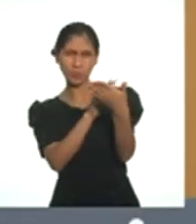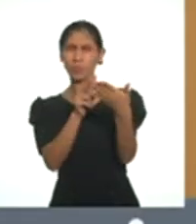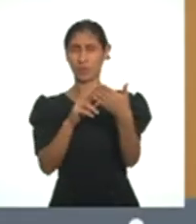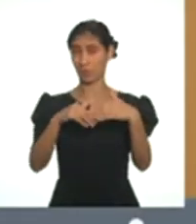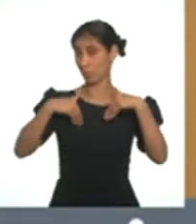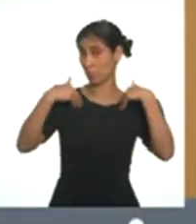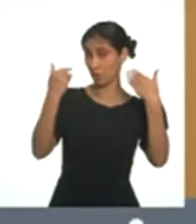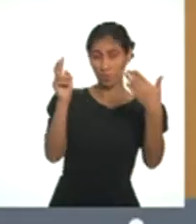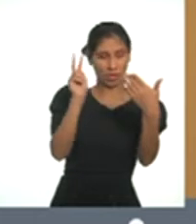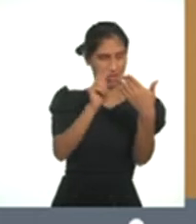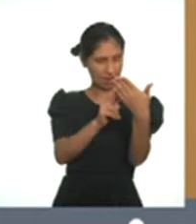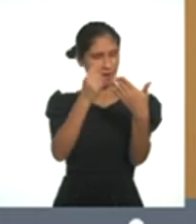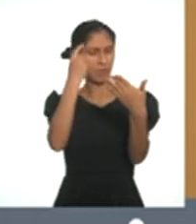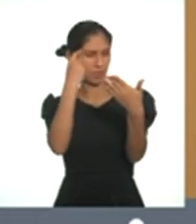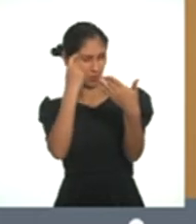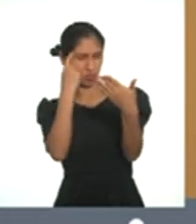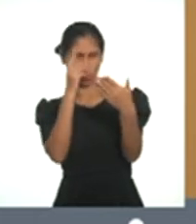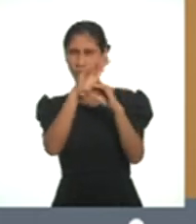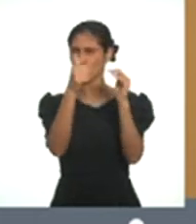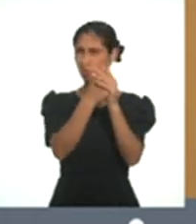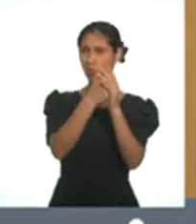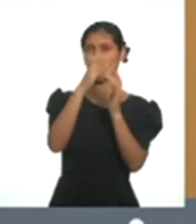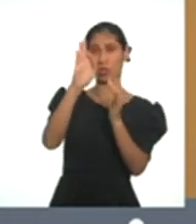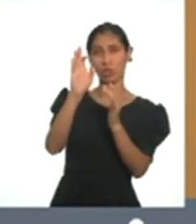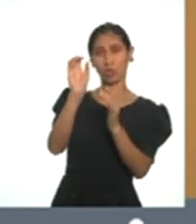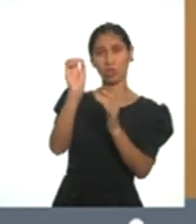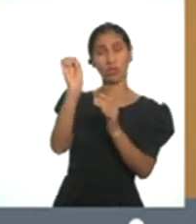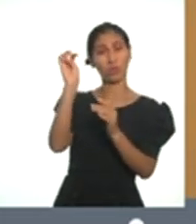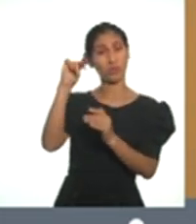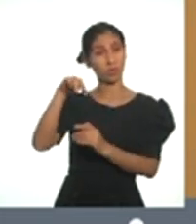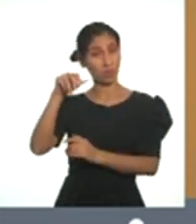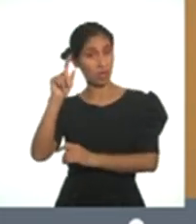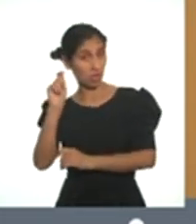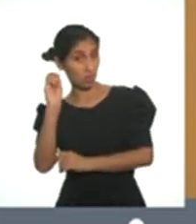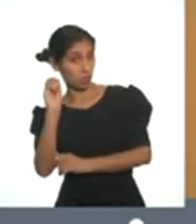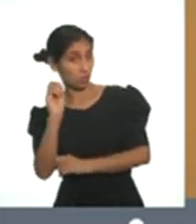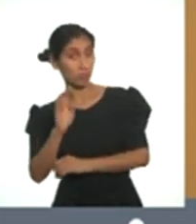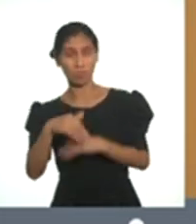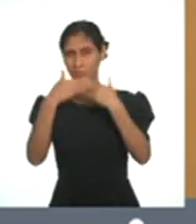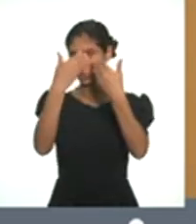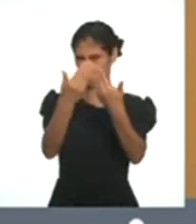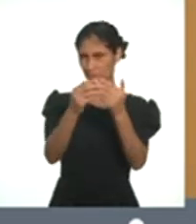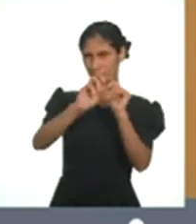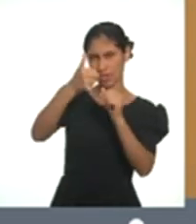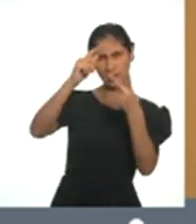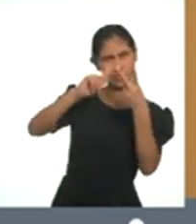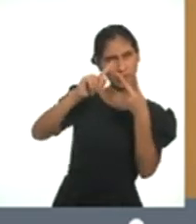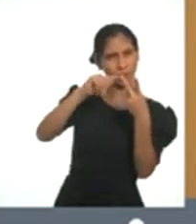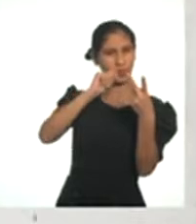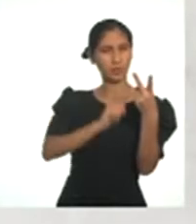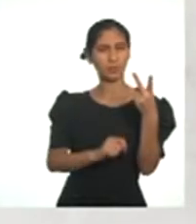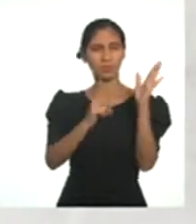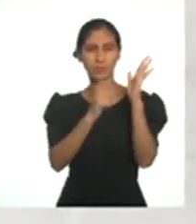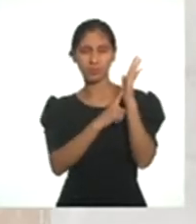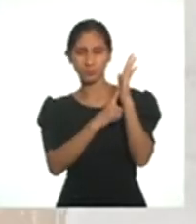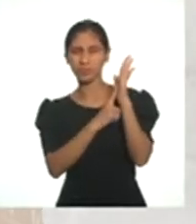nos podemos dar una idea del formato y de esta primera parte. Pasemos a la segunda parte. Esta parte